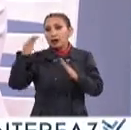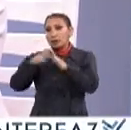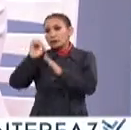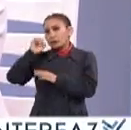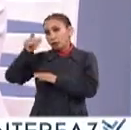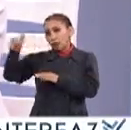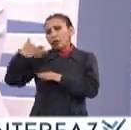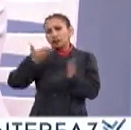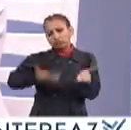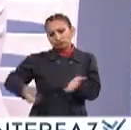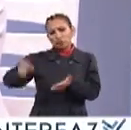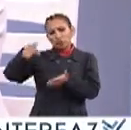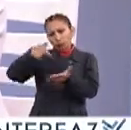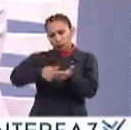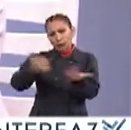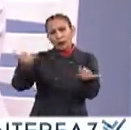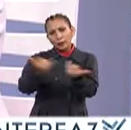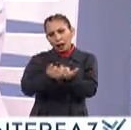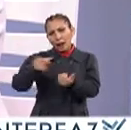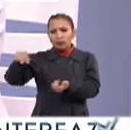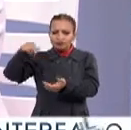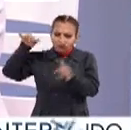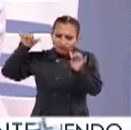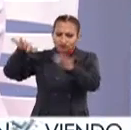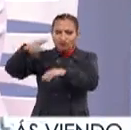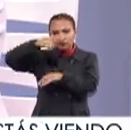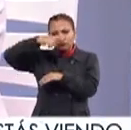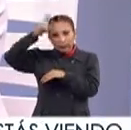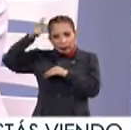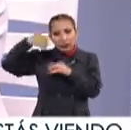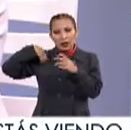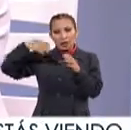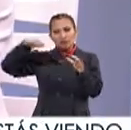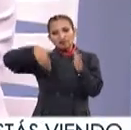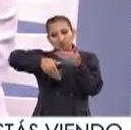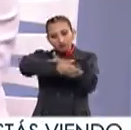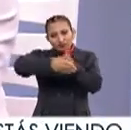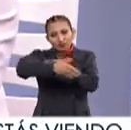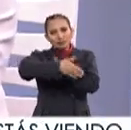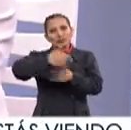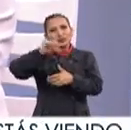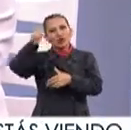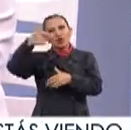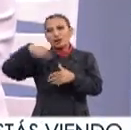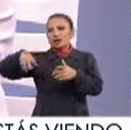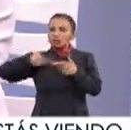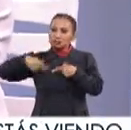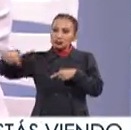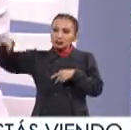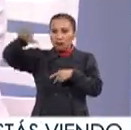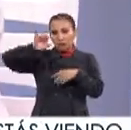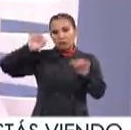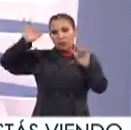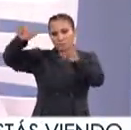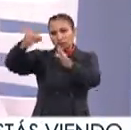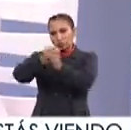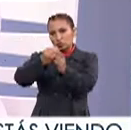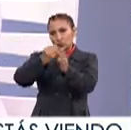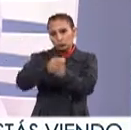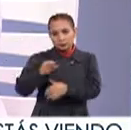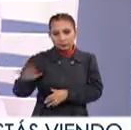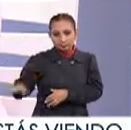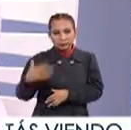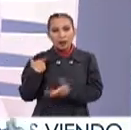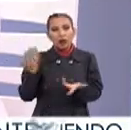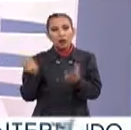Chihuahua Nos ofrece Pues un lugar Igualmente céntrico Pero a lo mejor Comunicado para otros Para otras poblaciones Que pueden tomar Los cursos ahí